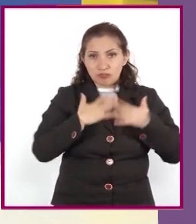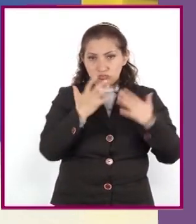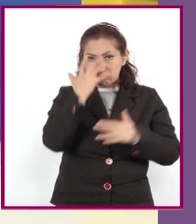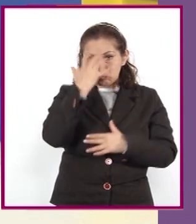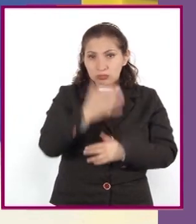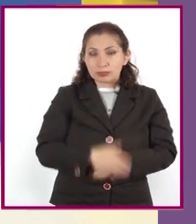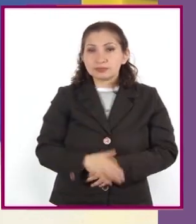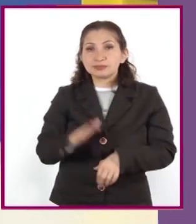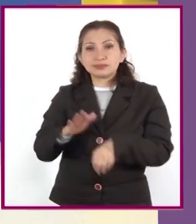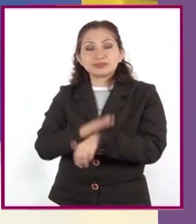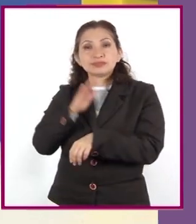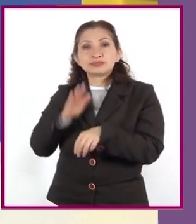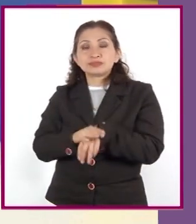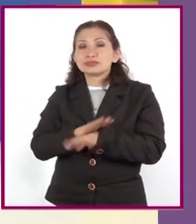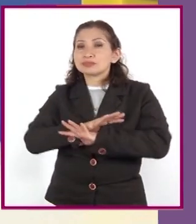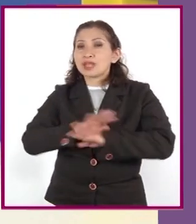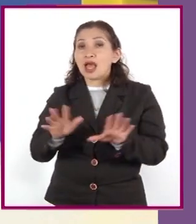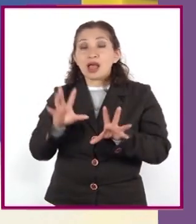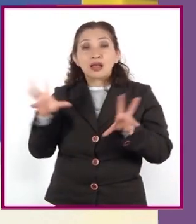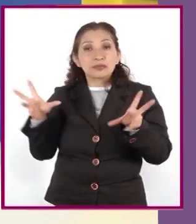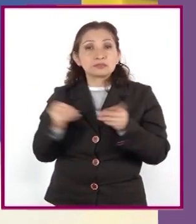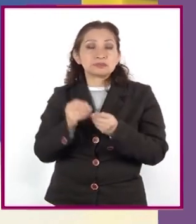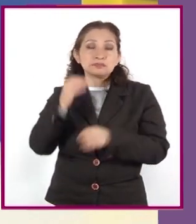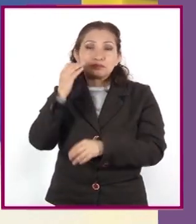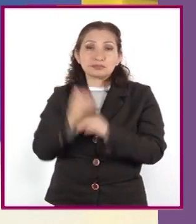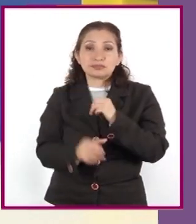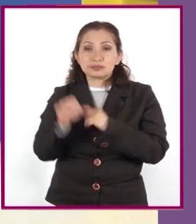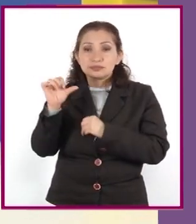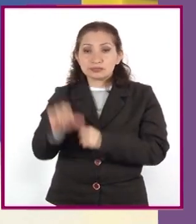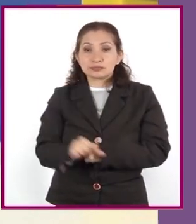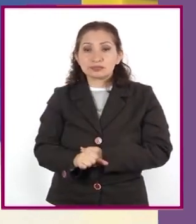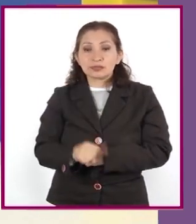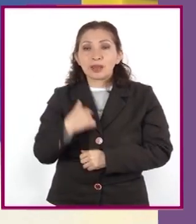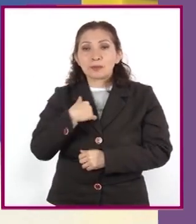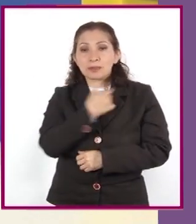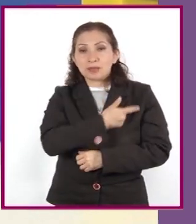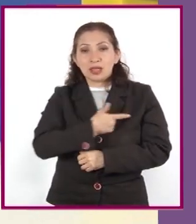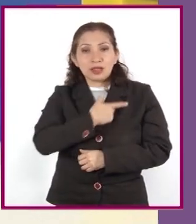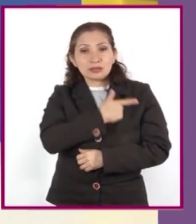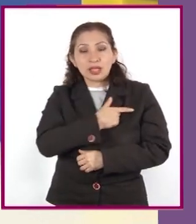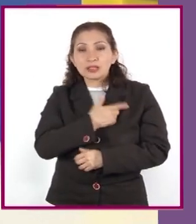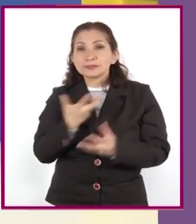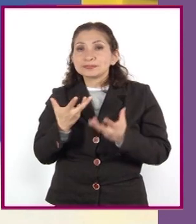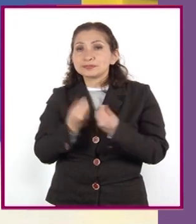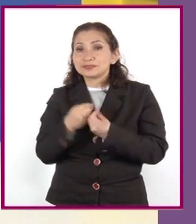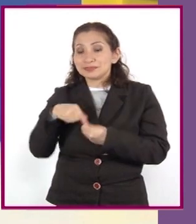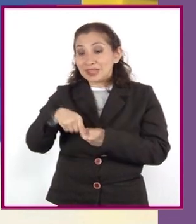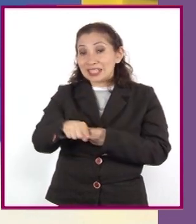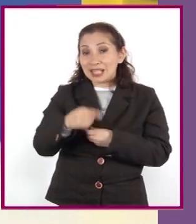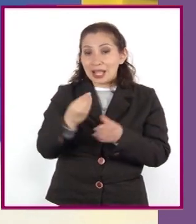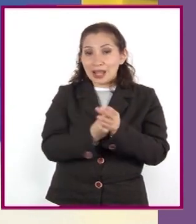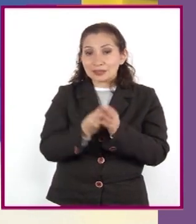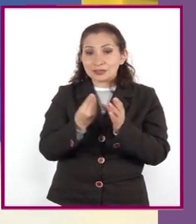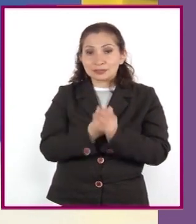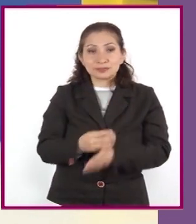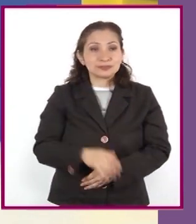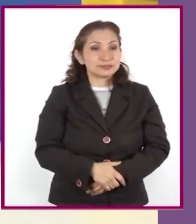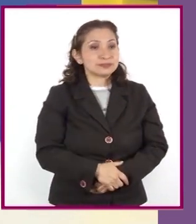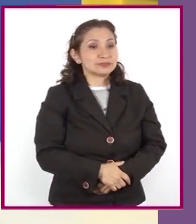¡Excelente! Ha sido todo por hoy. Me dio mucho gusto estar con ustedes durante esta sesión.